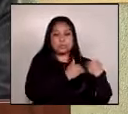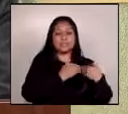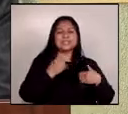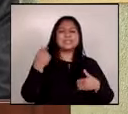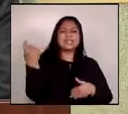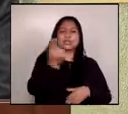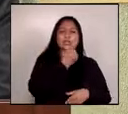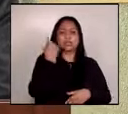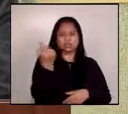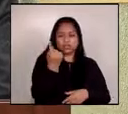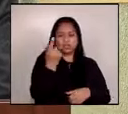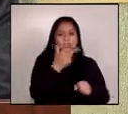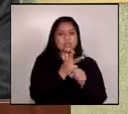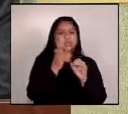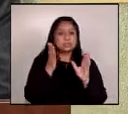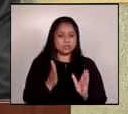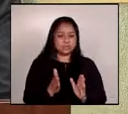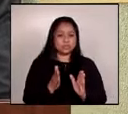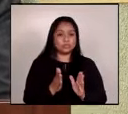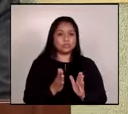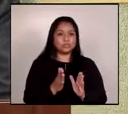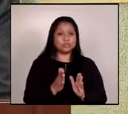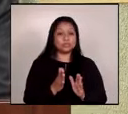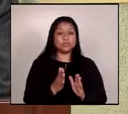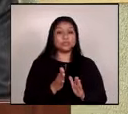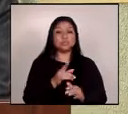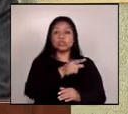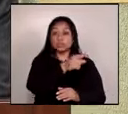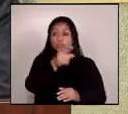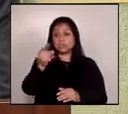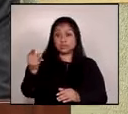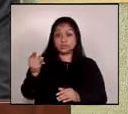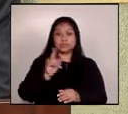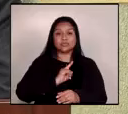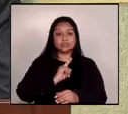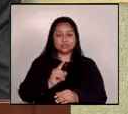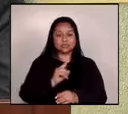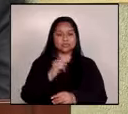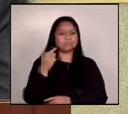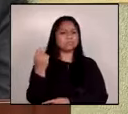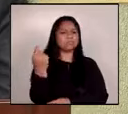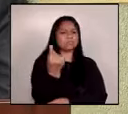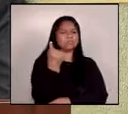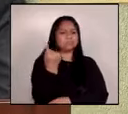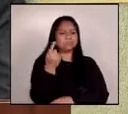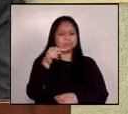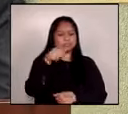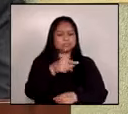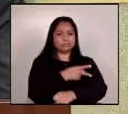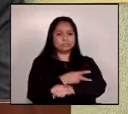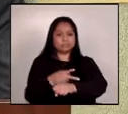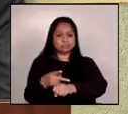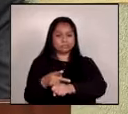y todos los guatemaltecos son ustedes los protagonistas de esta historia